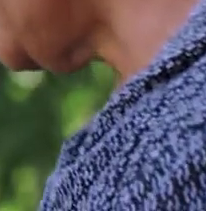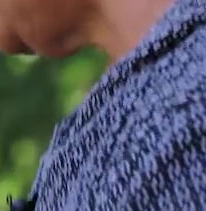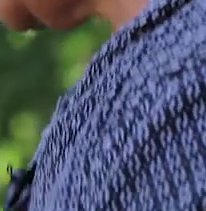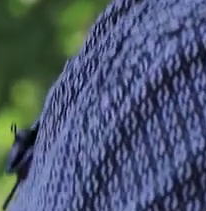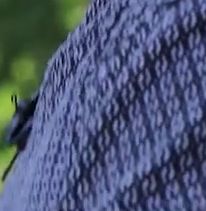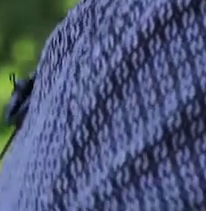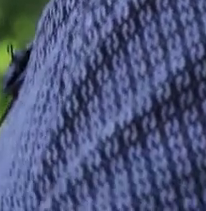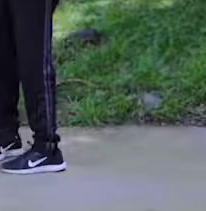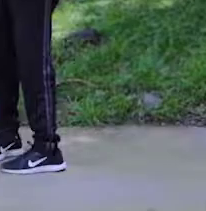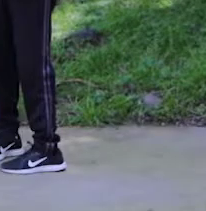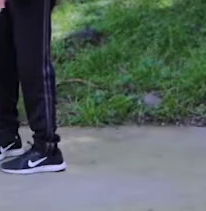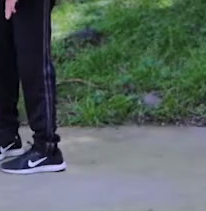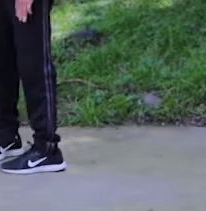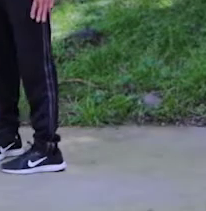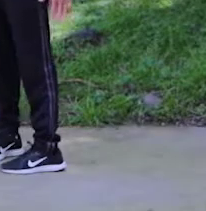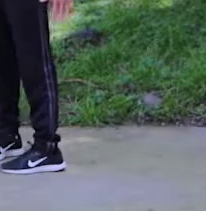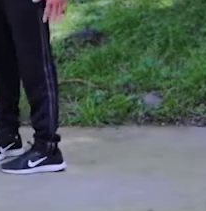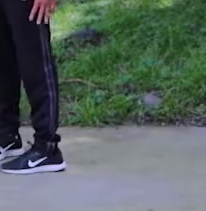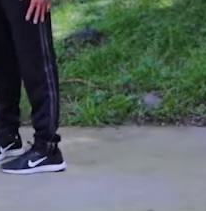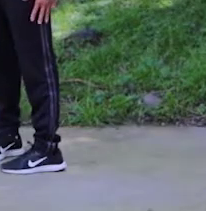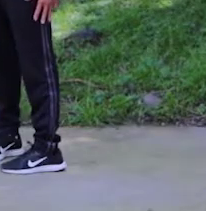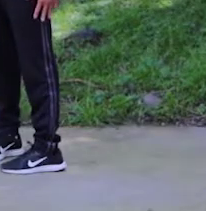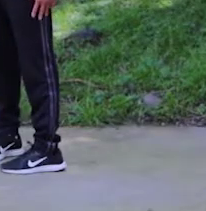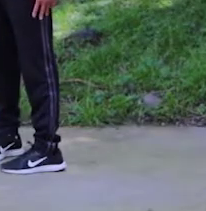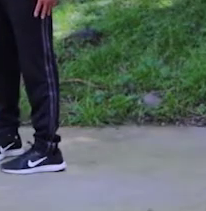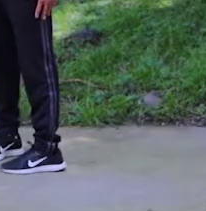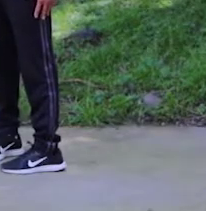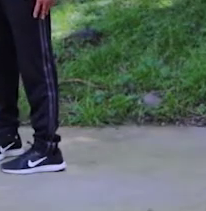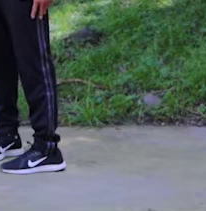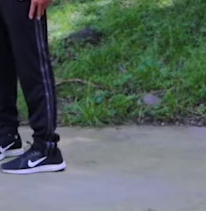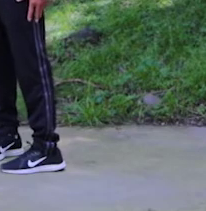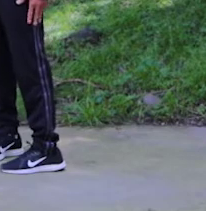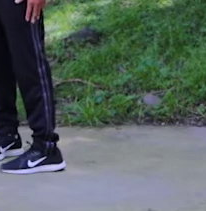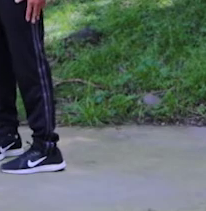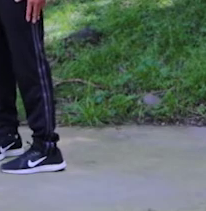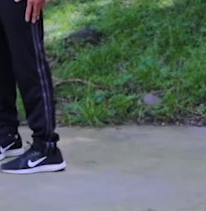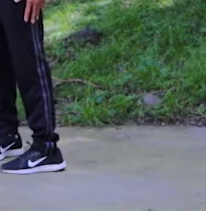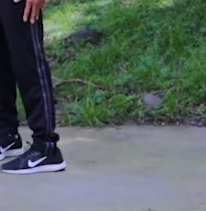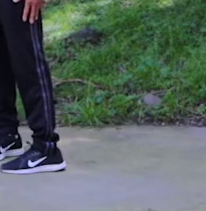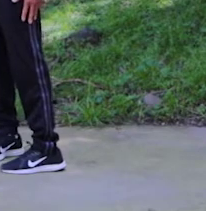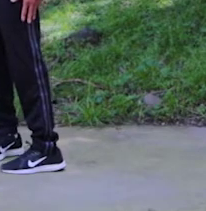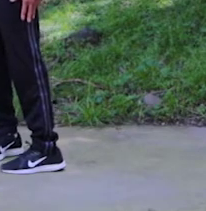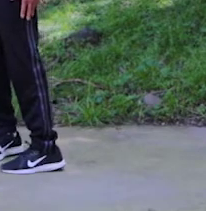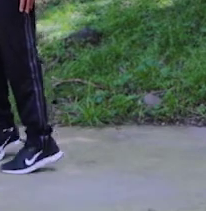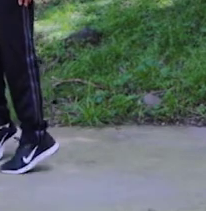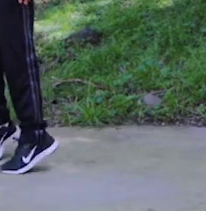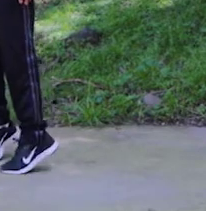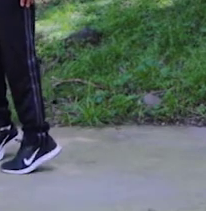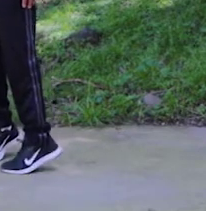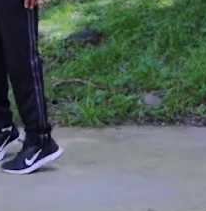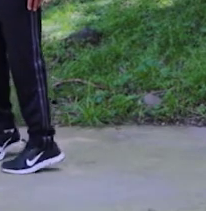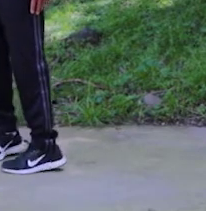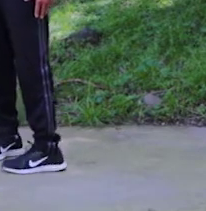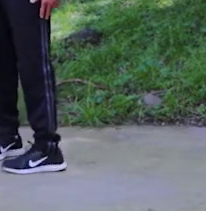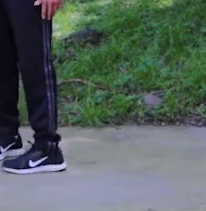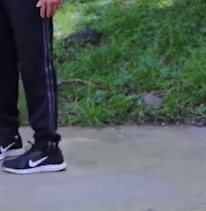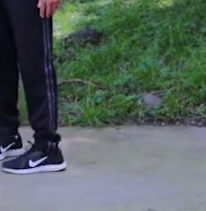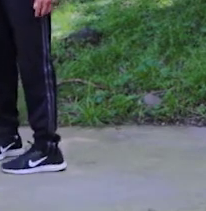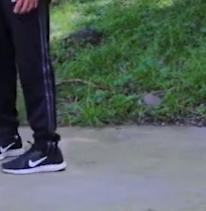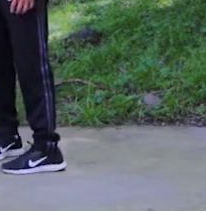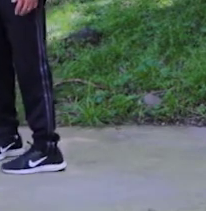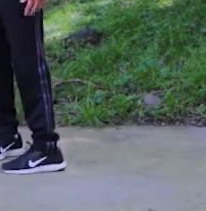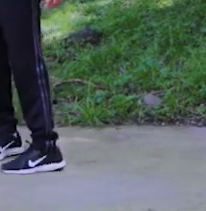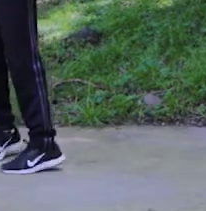meter las puntas hacia adentro y nos paramos derecho y hacemos la elevación de talones. Arriba.